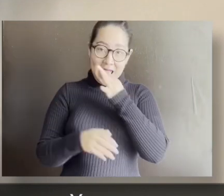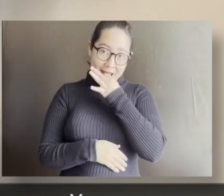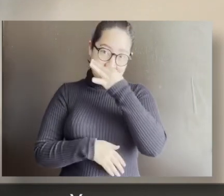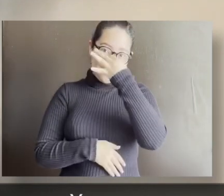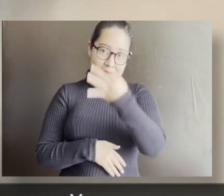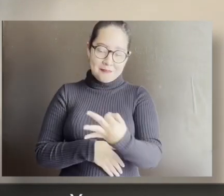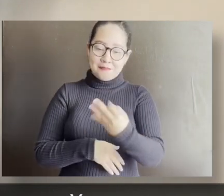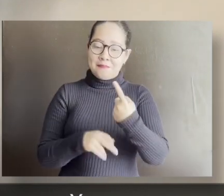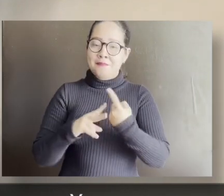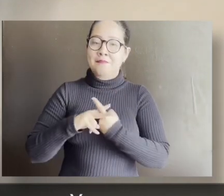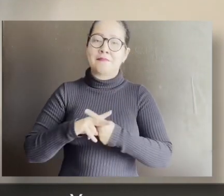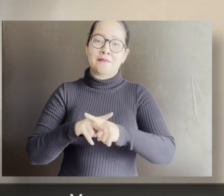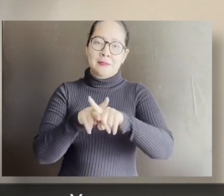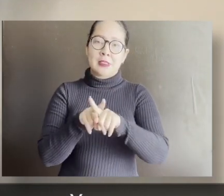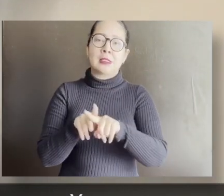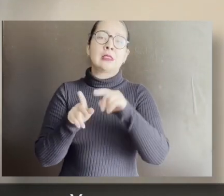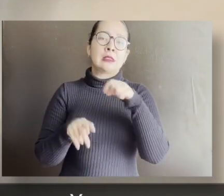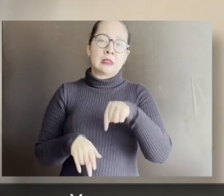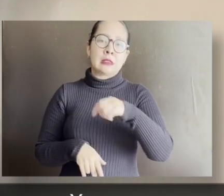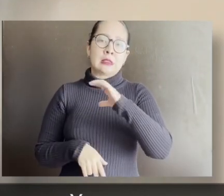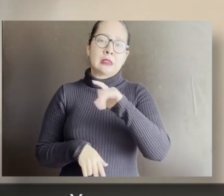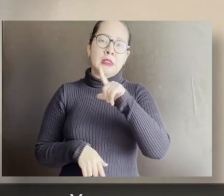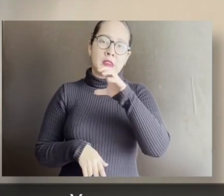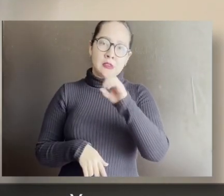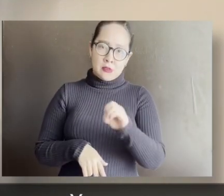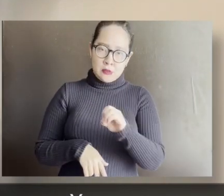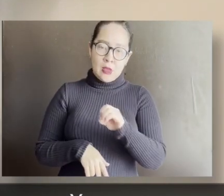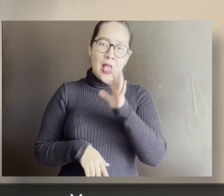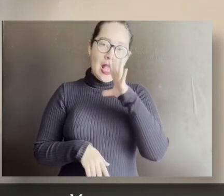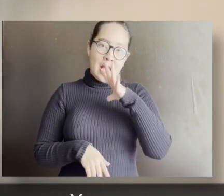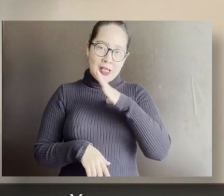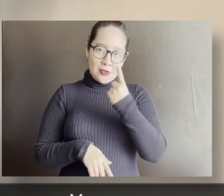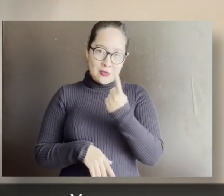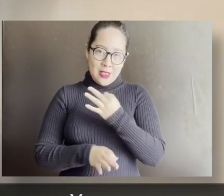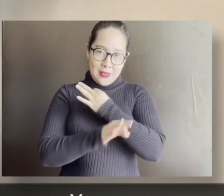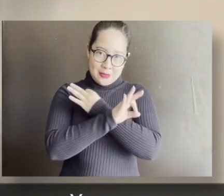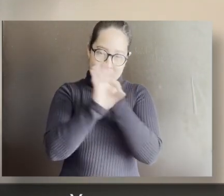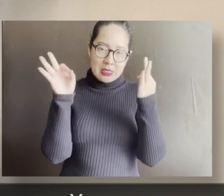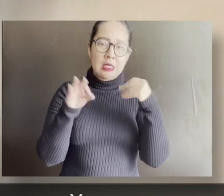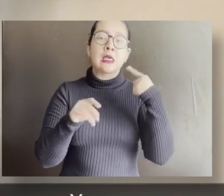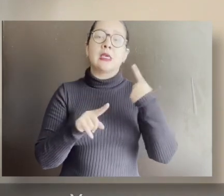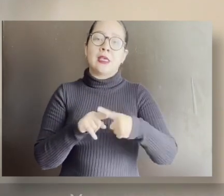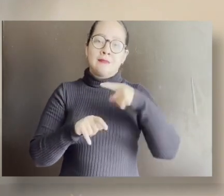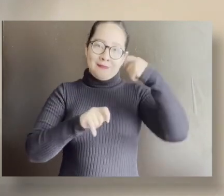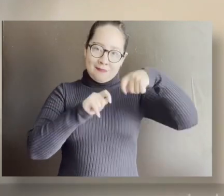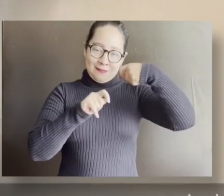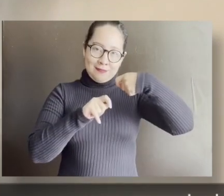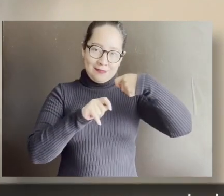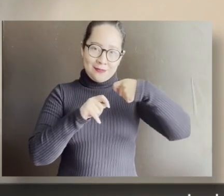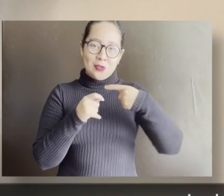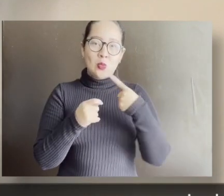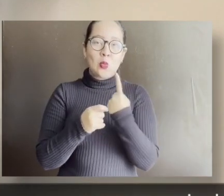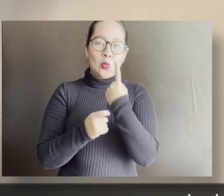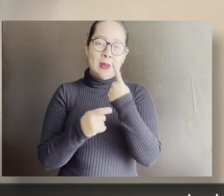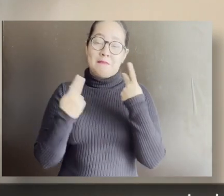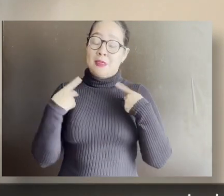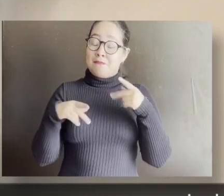especial, para el inicio de este ciclo escolar tenemos un mensaje que grabó para todos ustedes, un